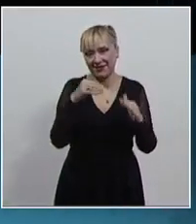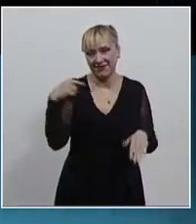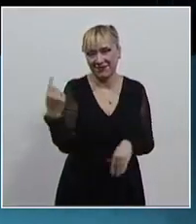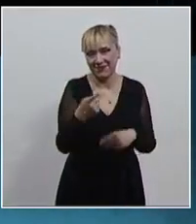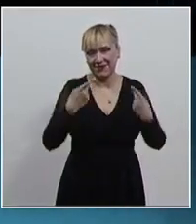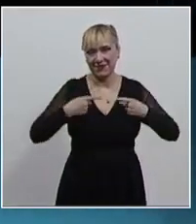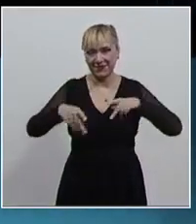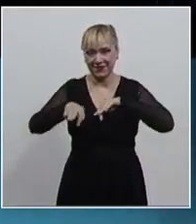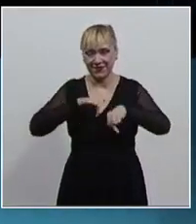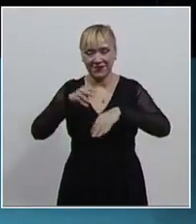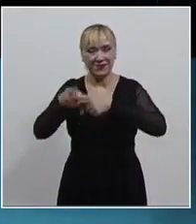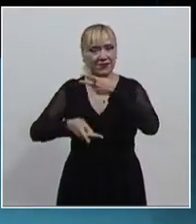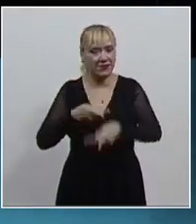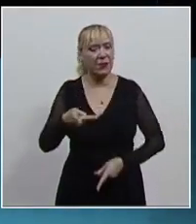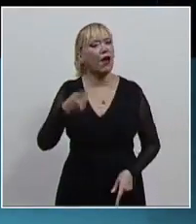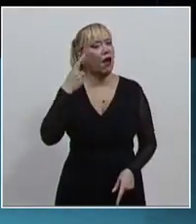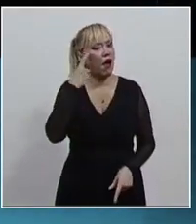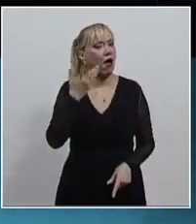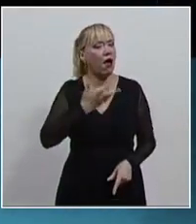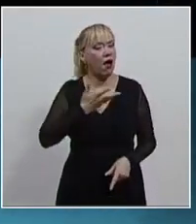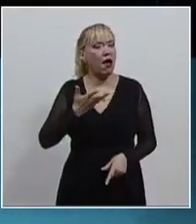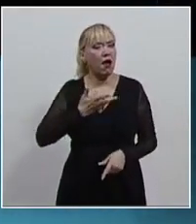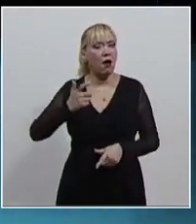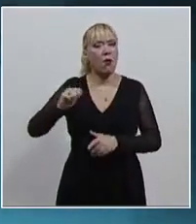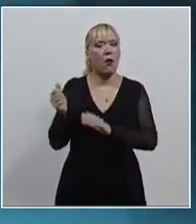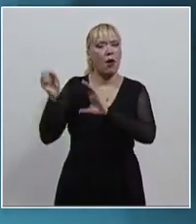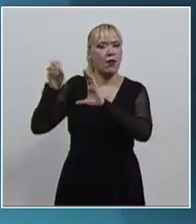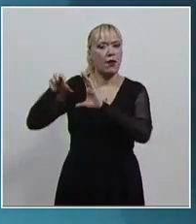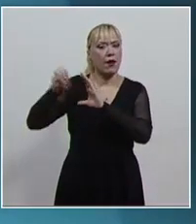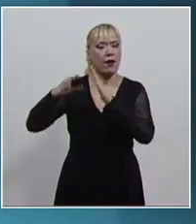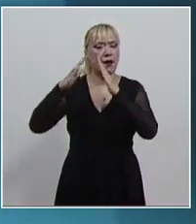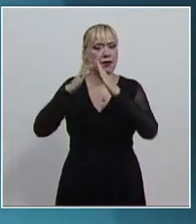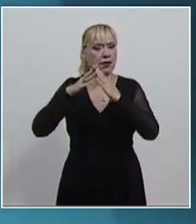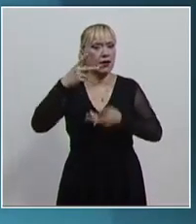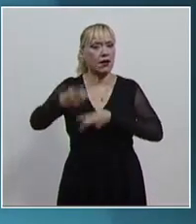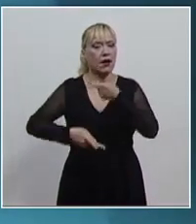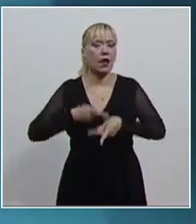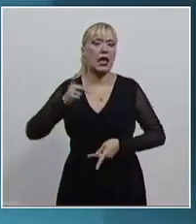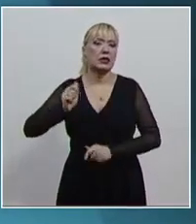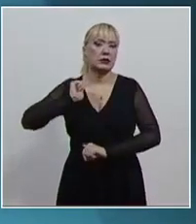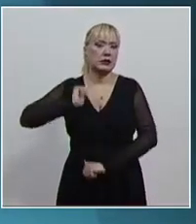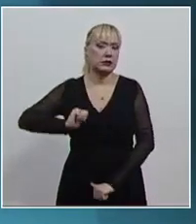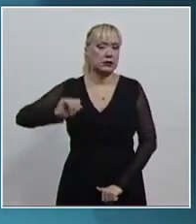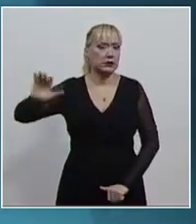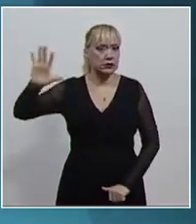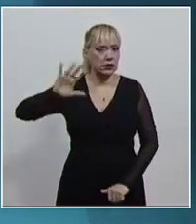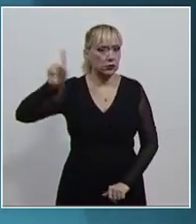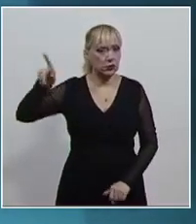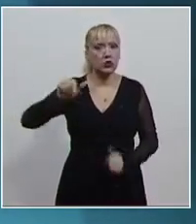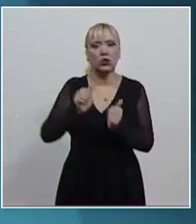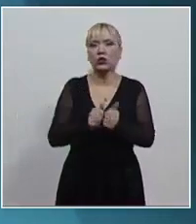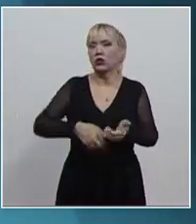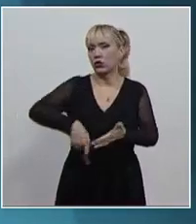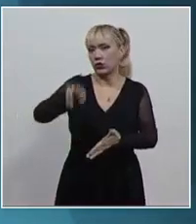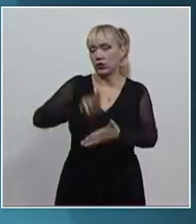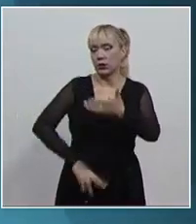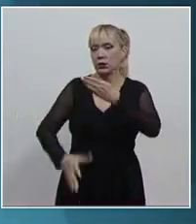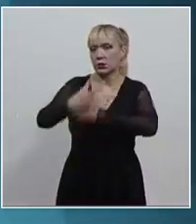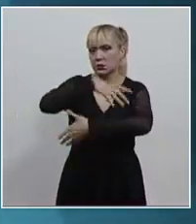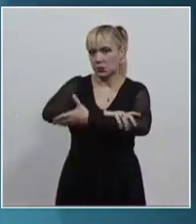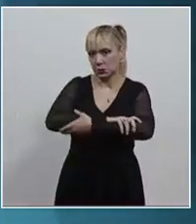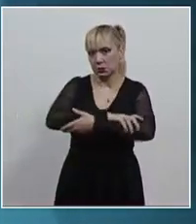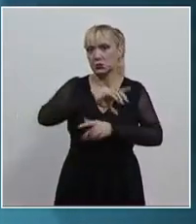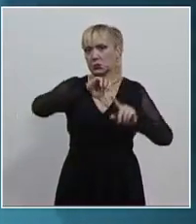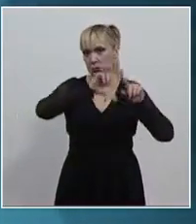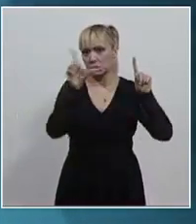realizarlo a través de un fondo estatal para la vivienda administrado por un ente local, por medio de la firma de convenios con las instituciones